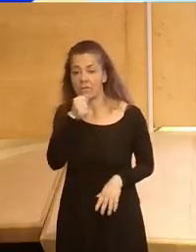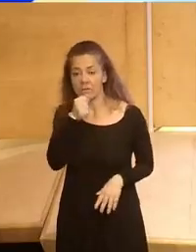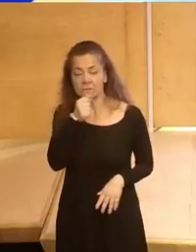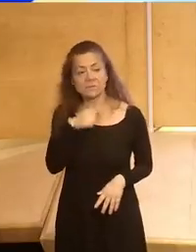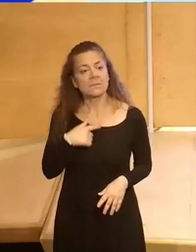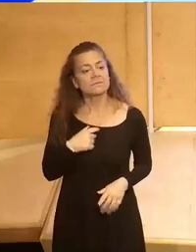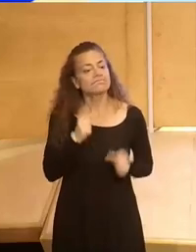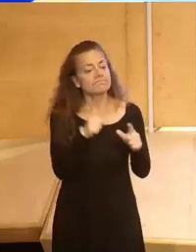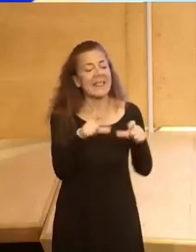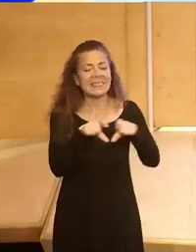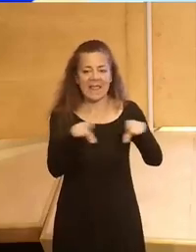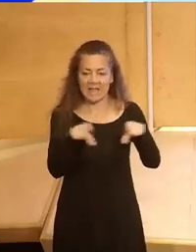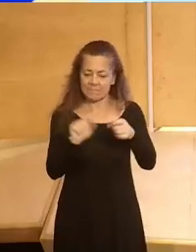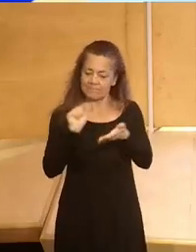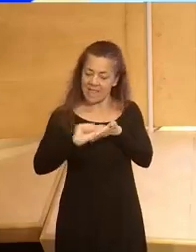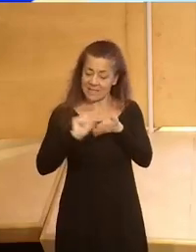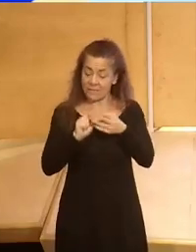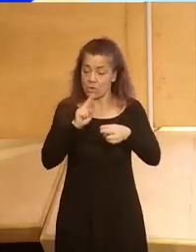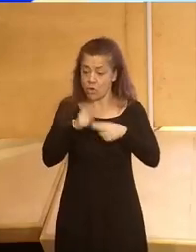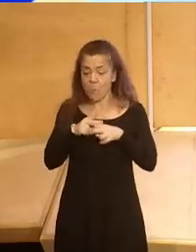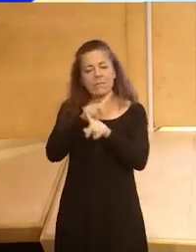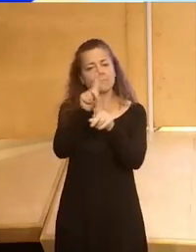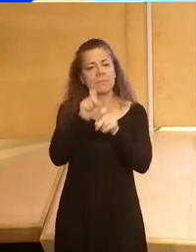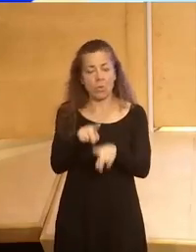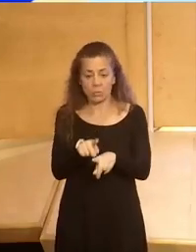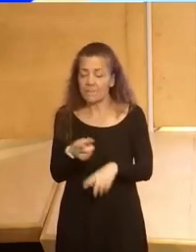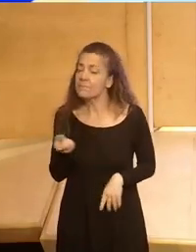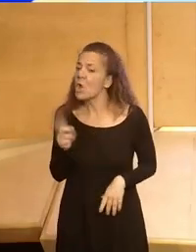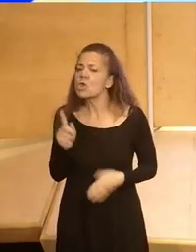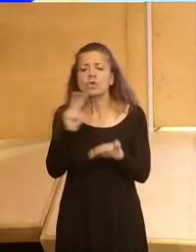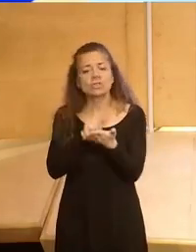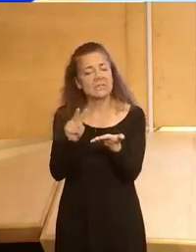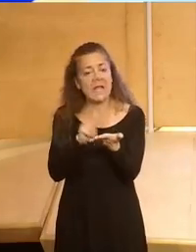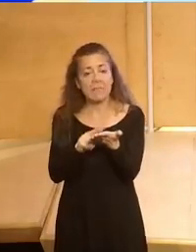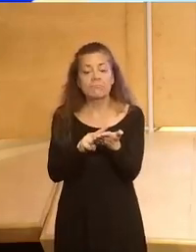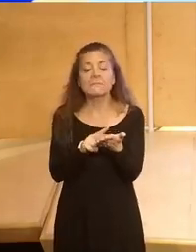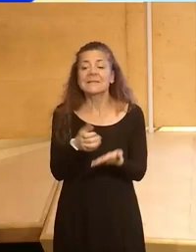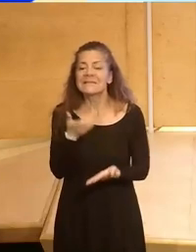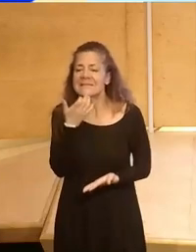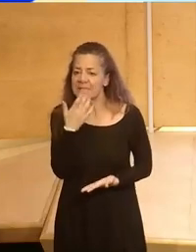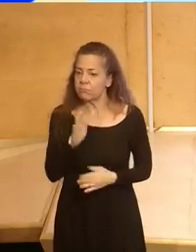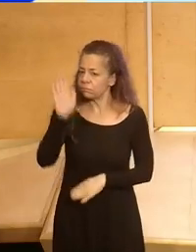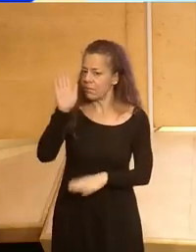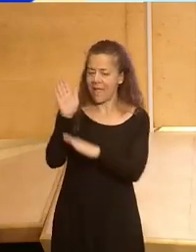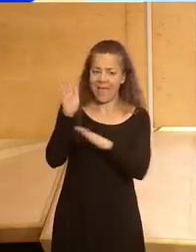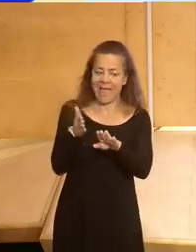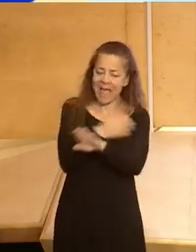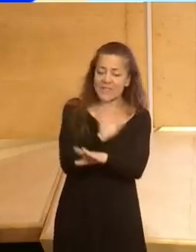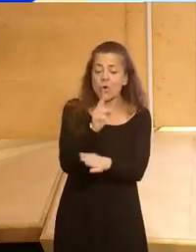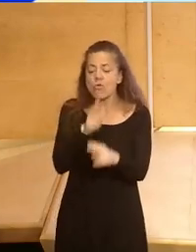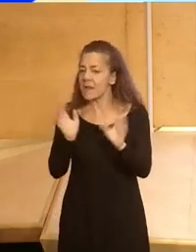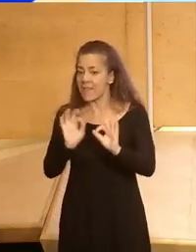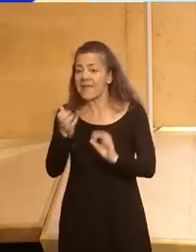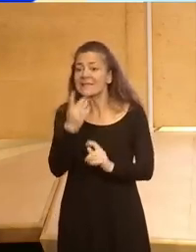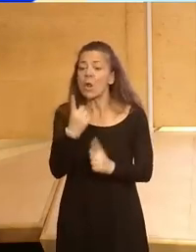unas tarjetas. Podéis escribir vuestro nombre y la pregunta. No se leerán o no se dará la palabra a nadie que no haya puesto su nombre. Si alguien